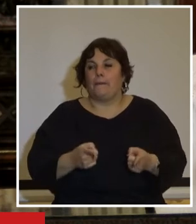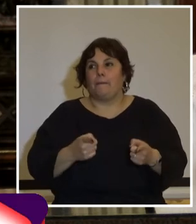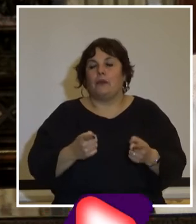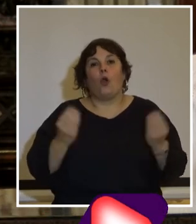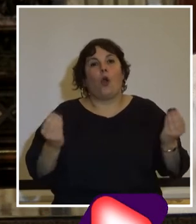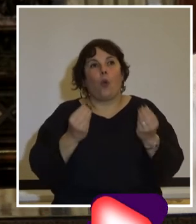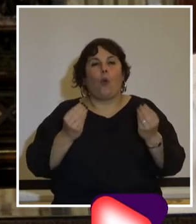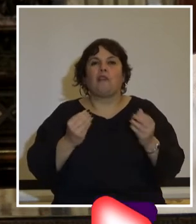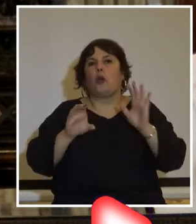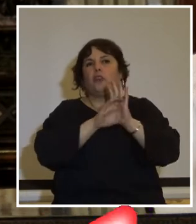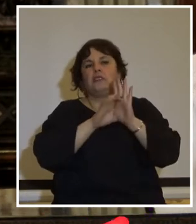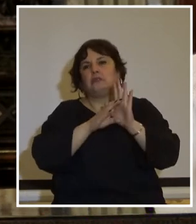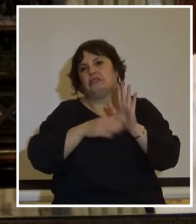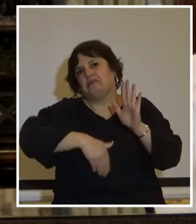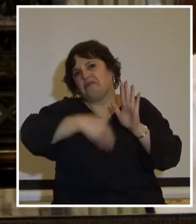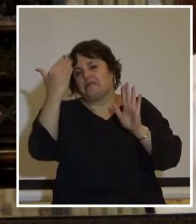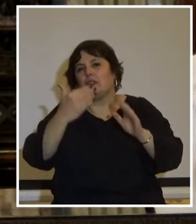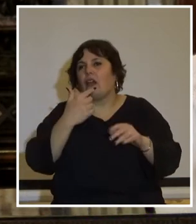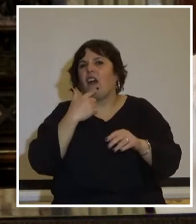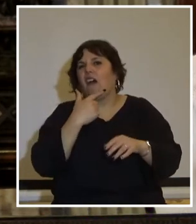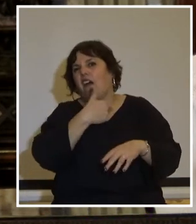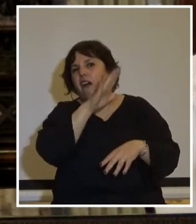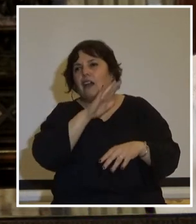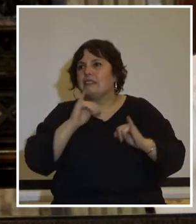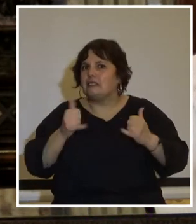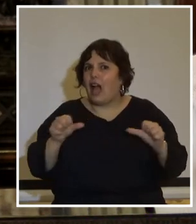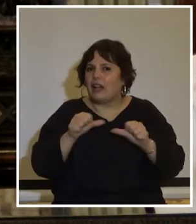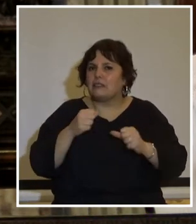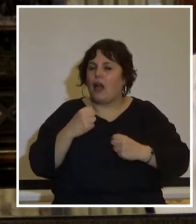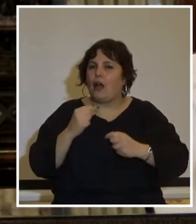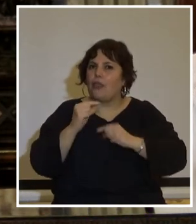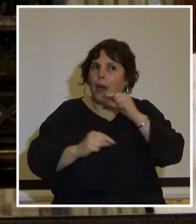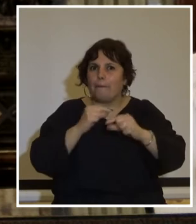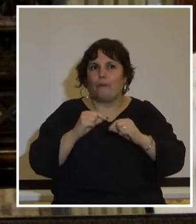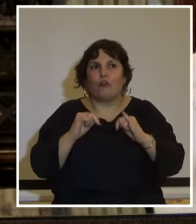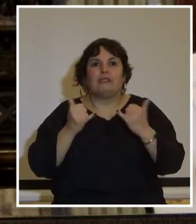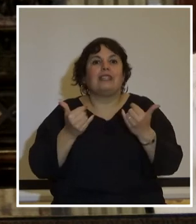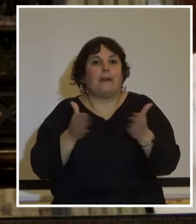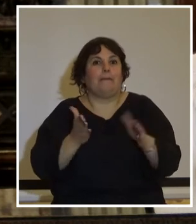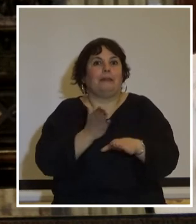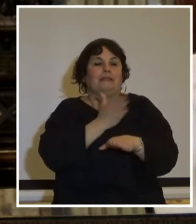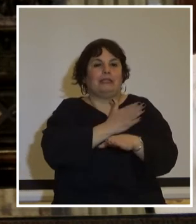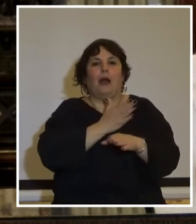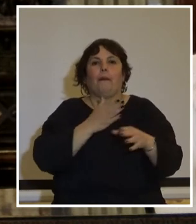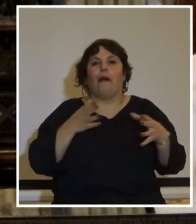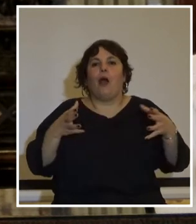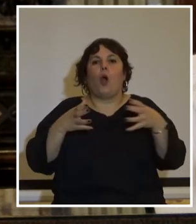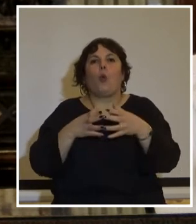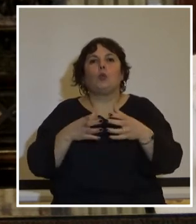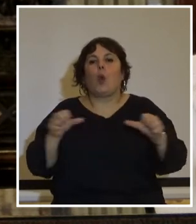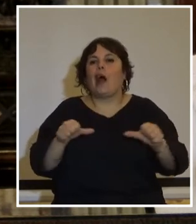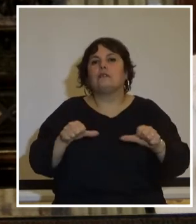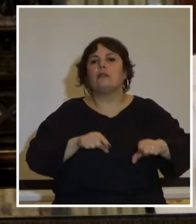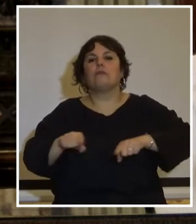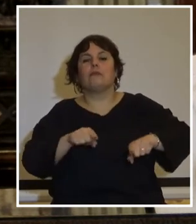cuando se pisoteó la constitución se consolidaba porque lamentablemente ya se había iniciado un conjunto de prácticas